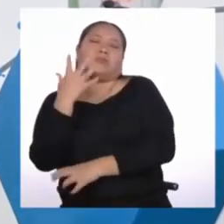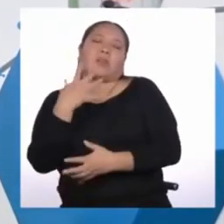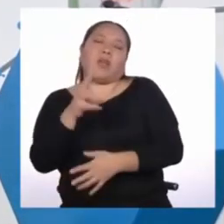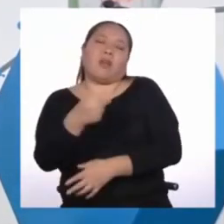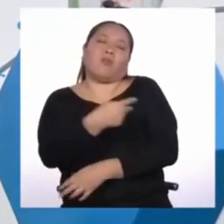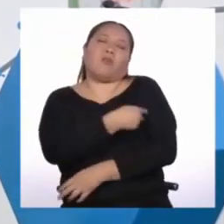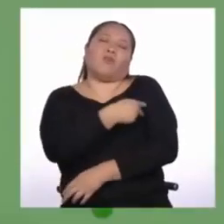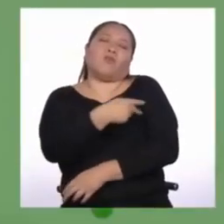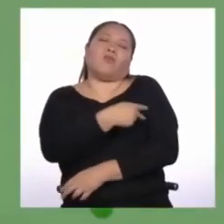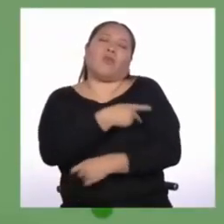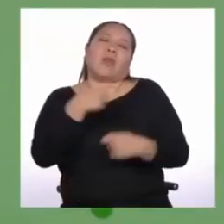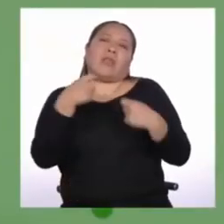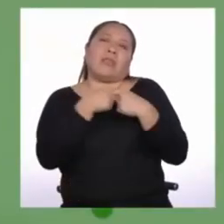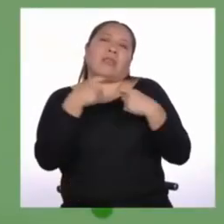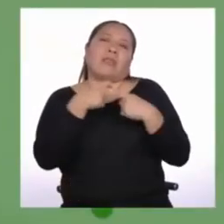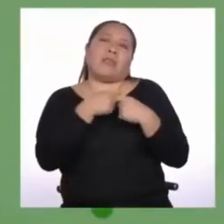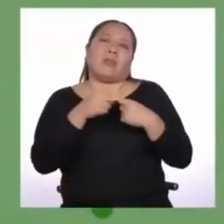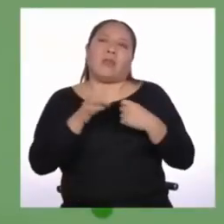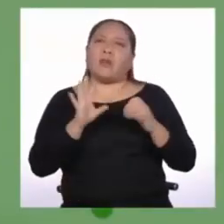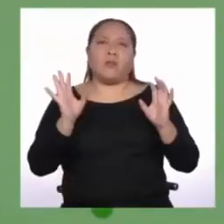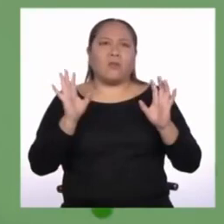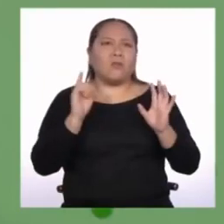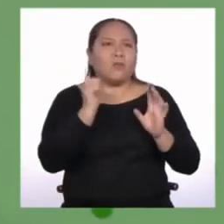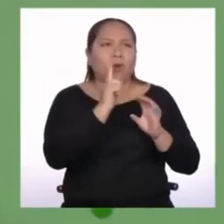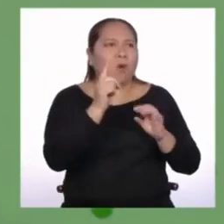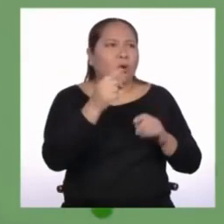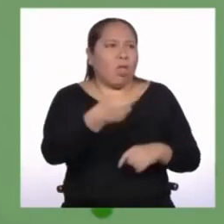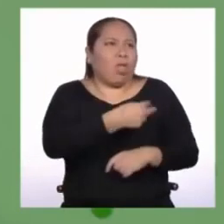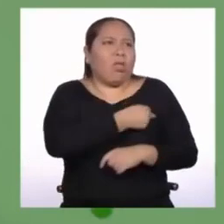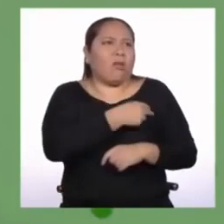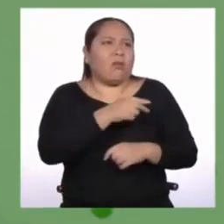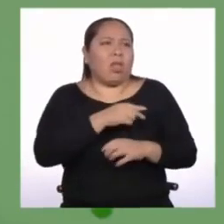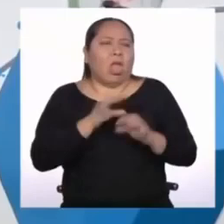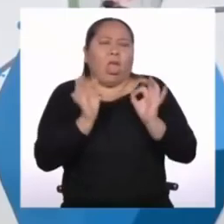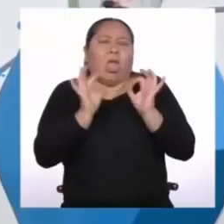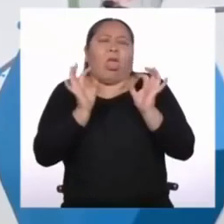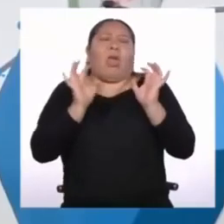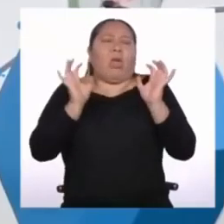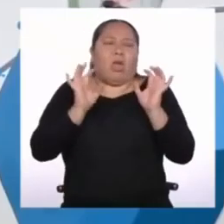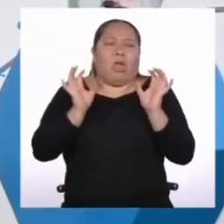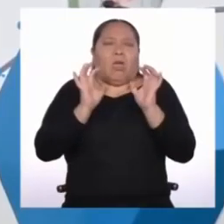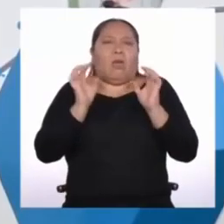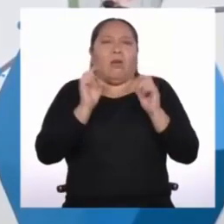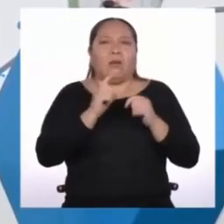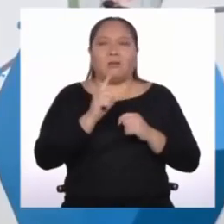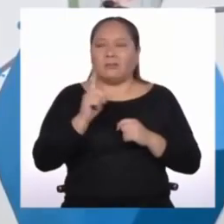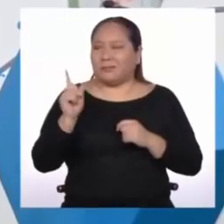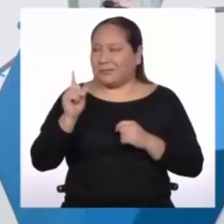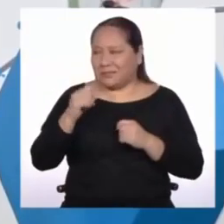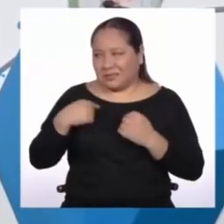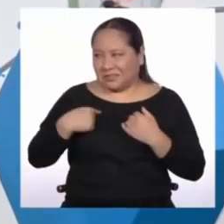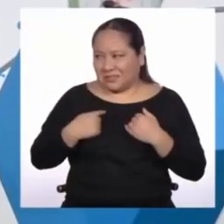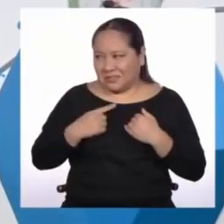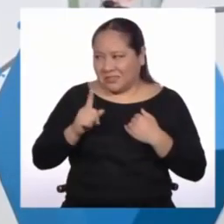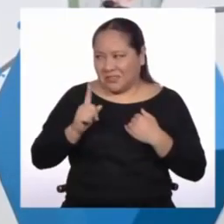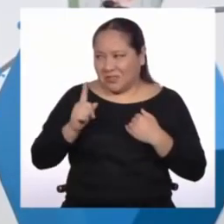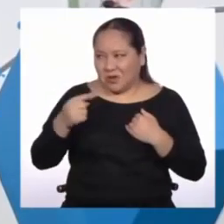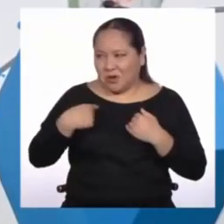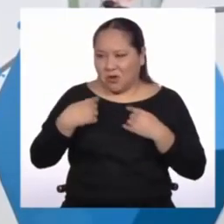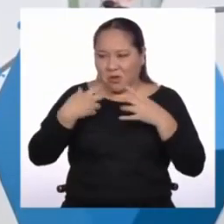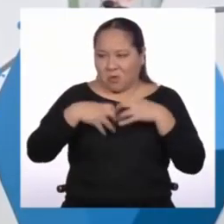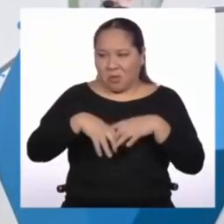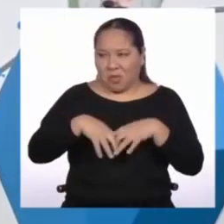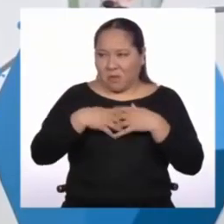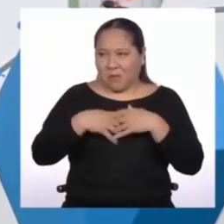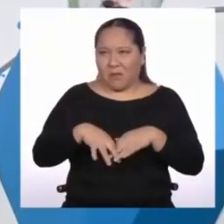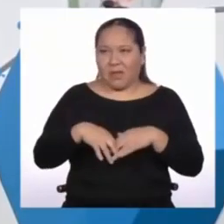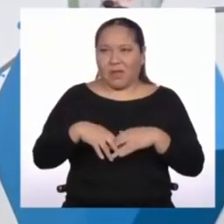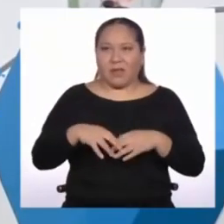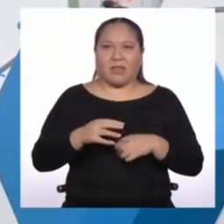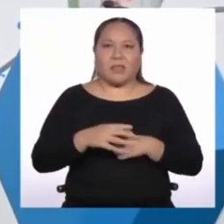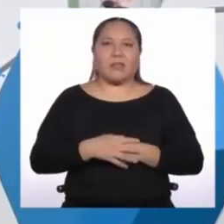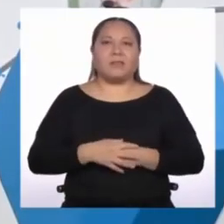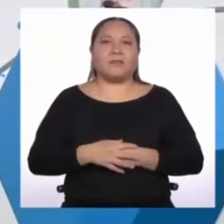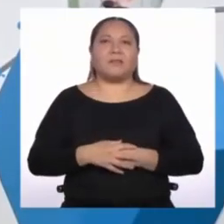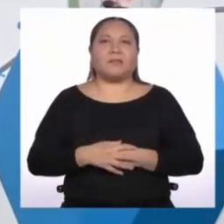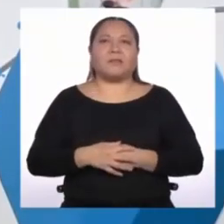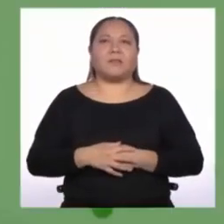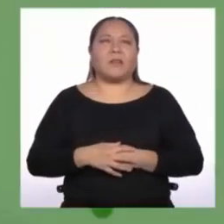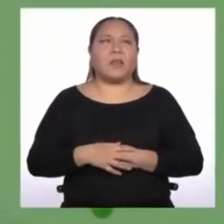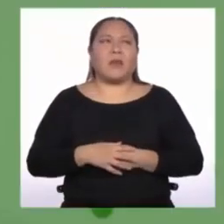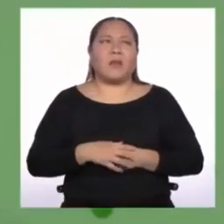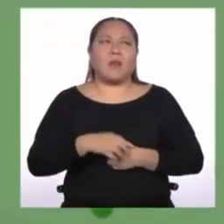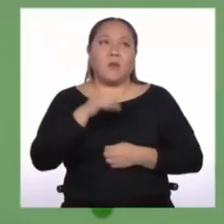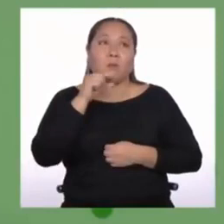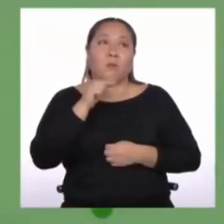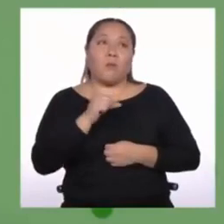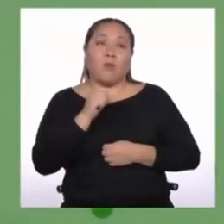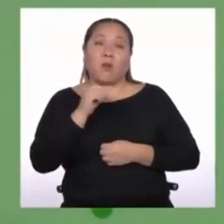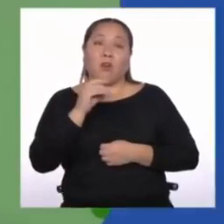energía? No, Diego, no lo hagas. Si lo haces, te electrocutarás. Sí, obviamente no lo voy a hacer porque no soy una máquina. ¿Sabes? Si me quedara un poco de Omega